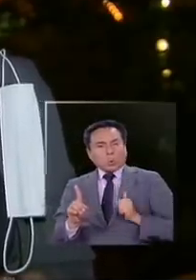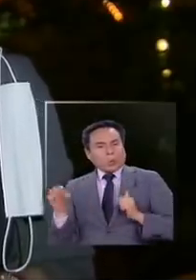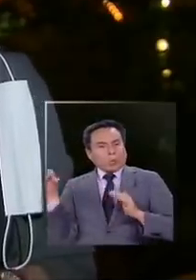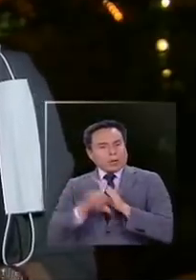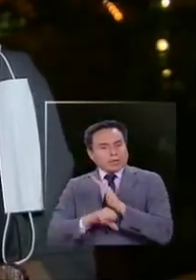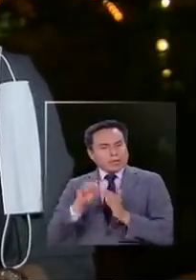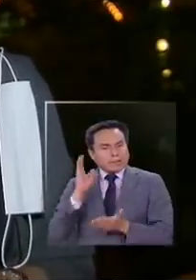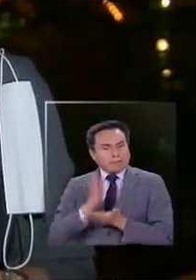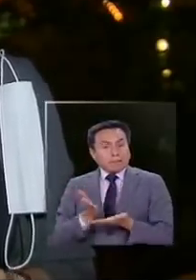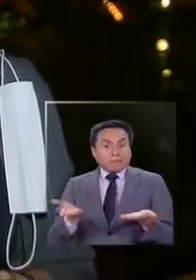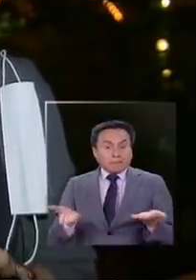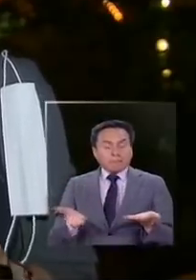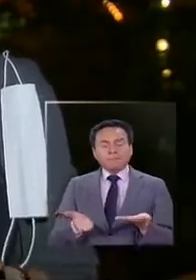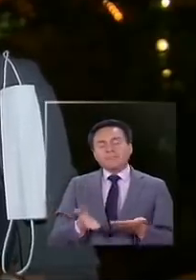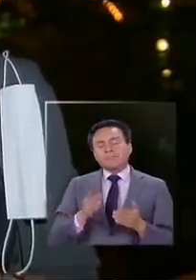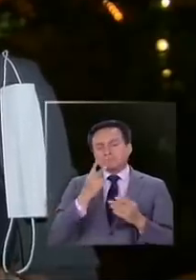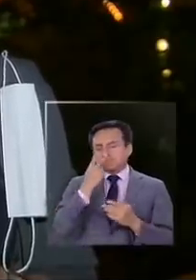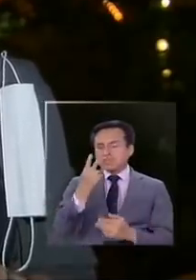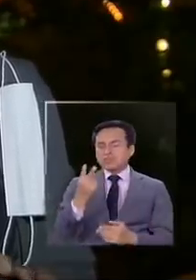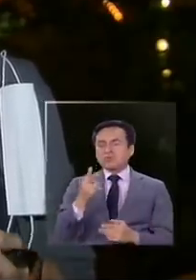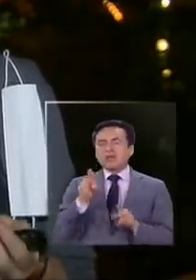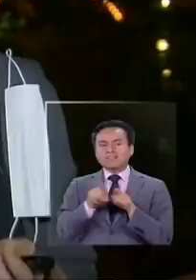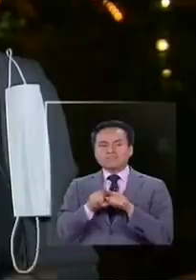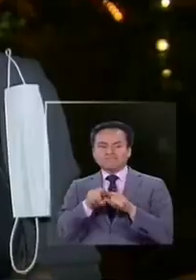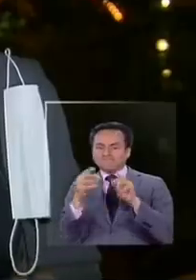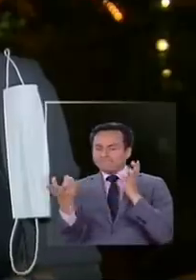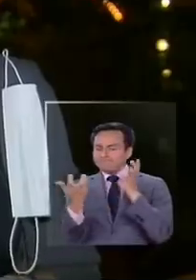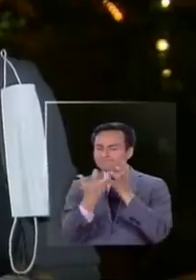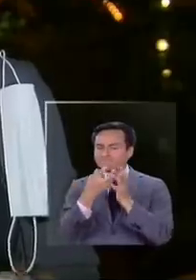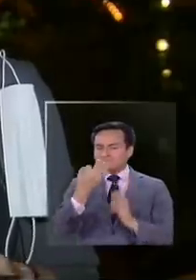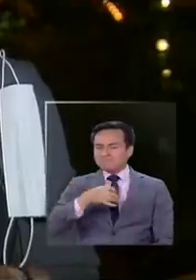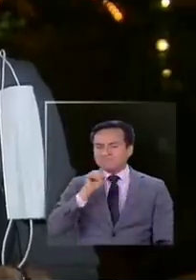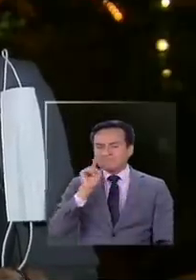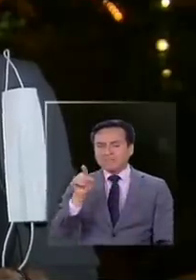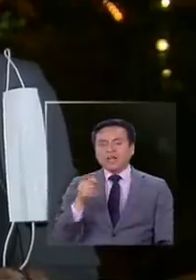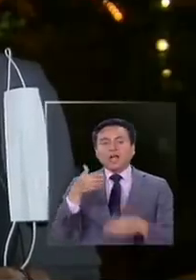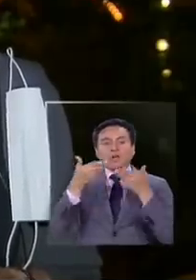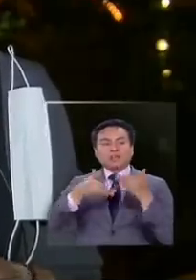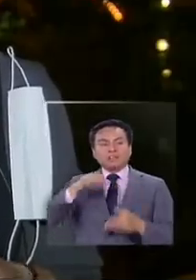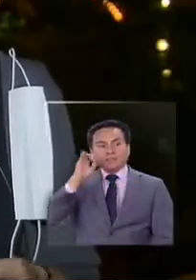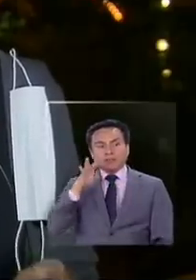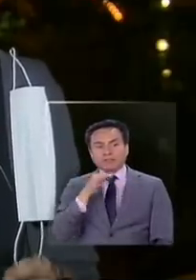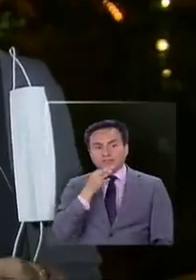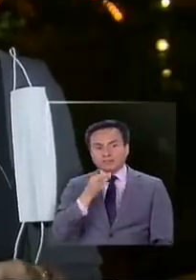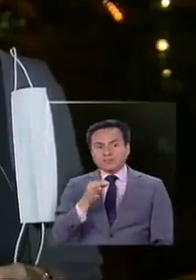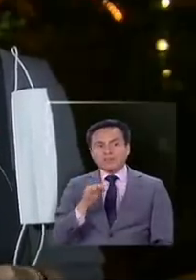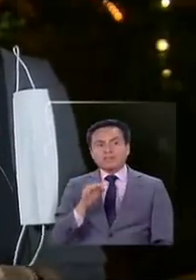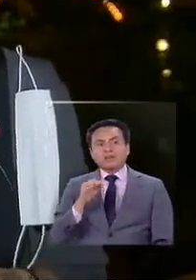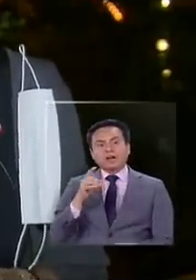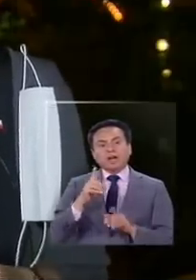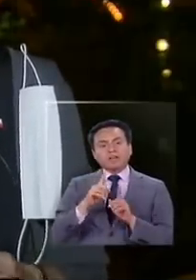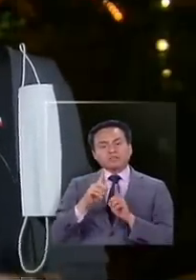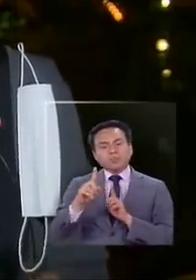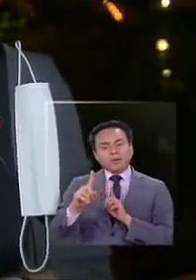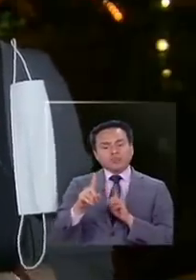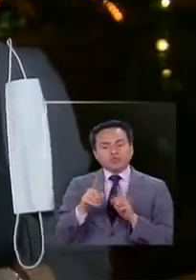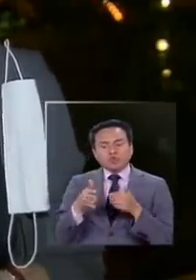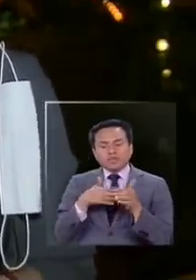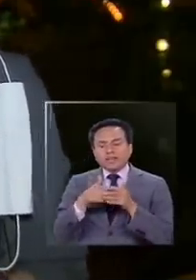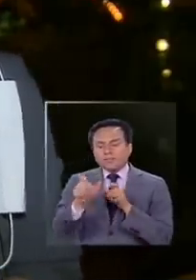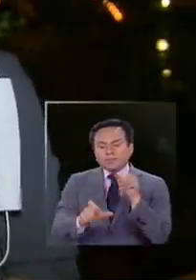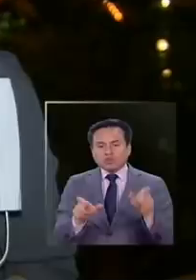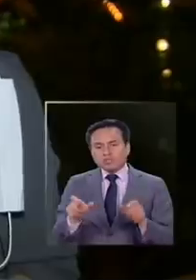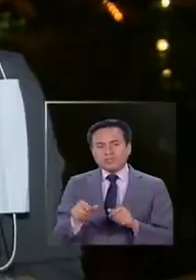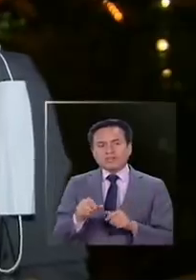Y me pareció que es de gran precisión. Además, ahora se puede saber con una precisión casi de un metro donde están las